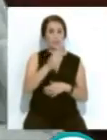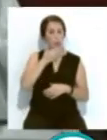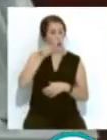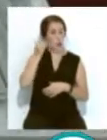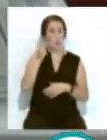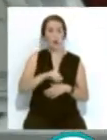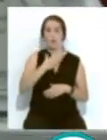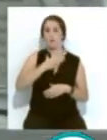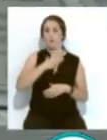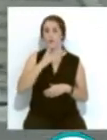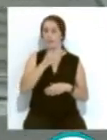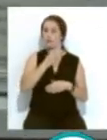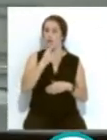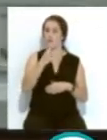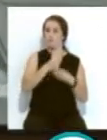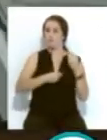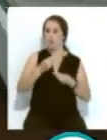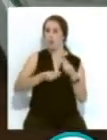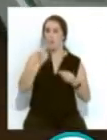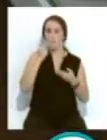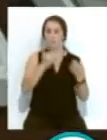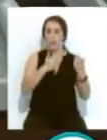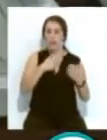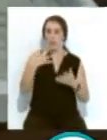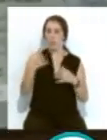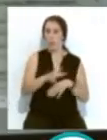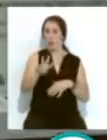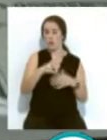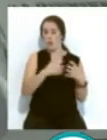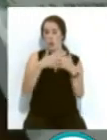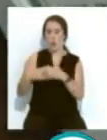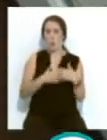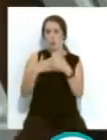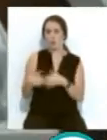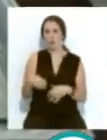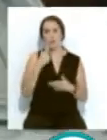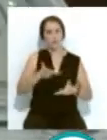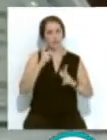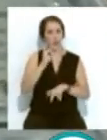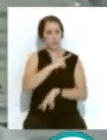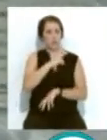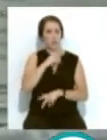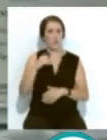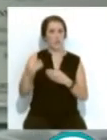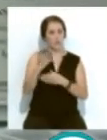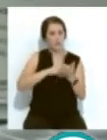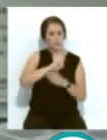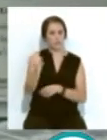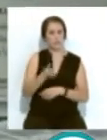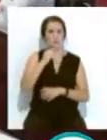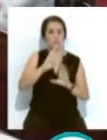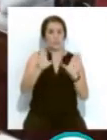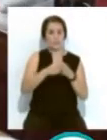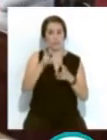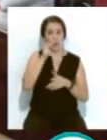Orgullo, Ayuntamiento y diversos colectivos han tenido homenaje... ...a cuatro luchadores por las libertades sexuales y la diversidad. Así, el Salón de Plenos ha